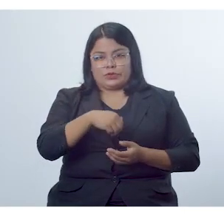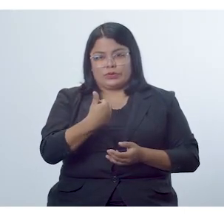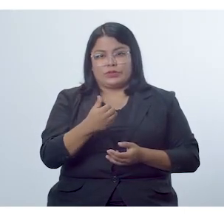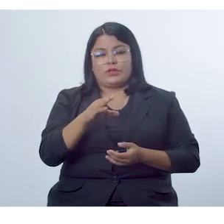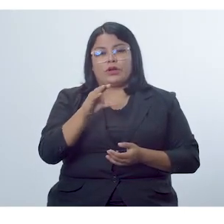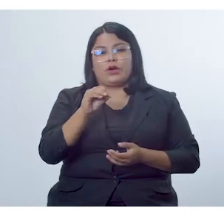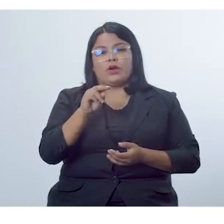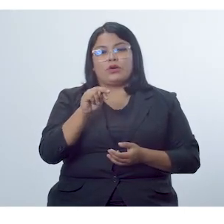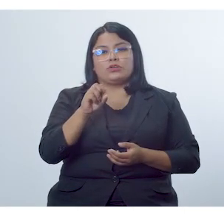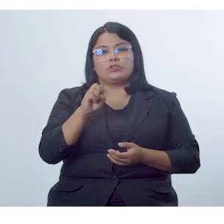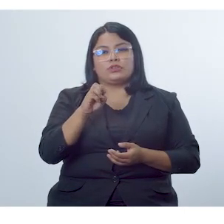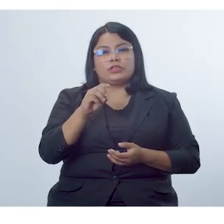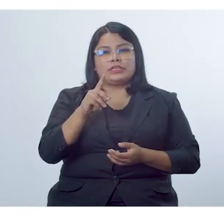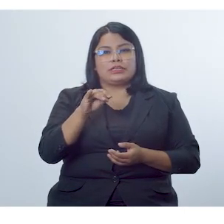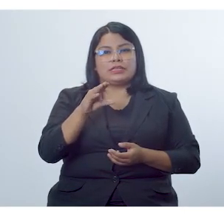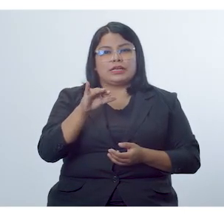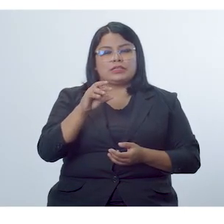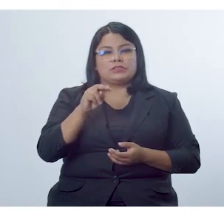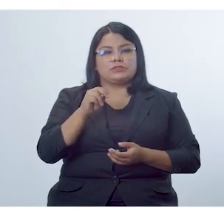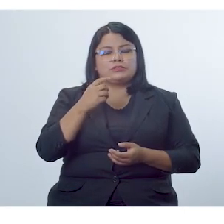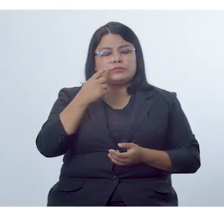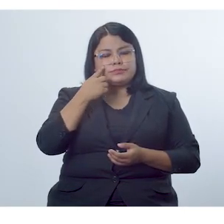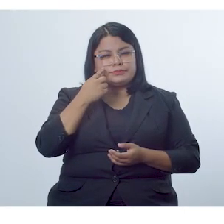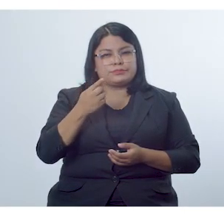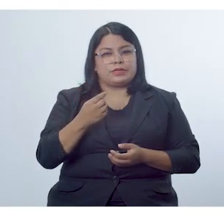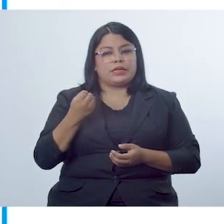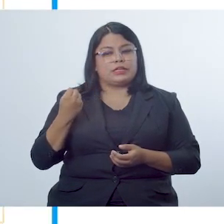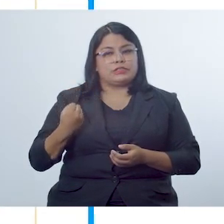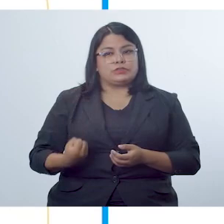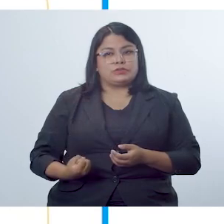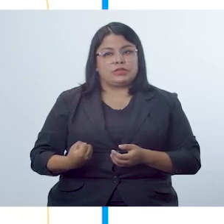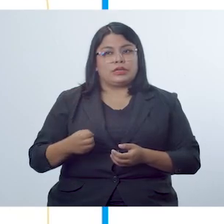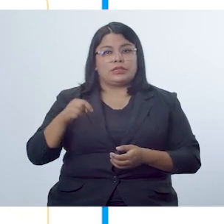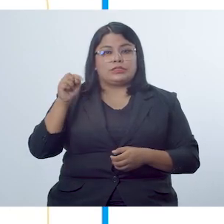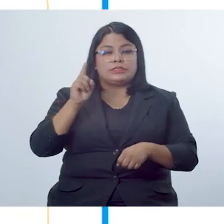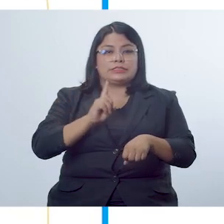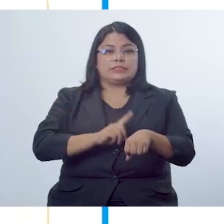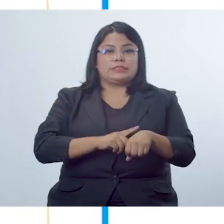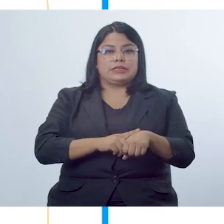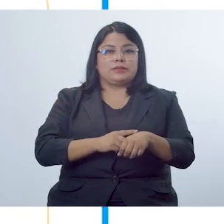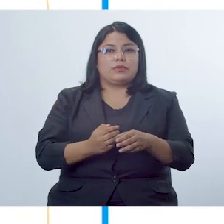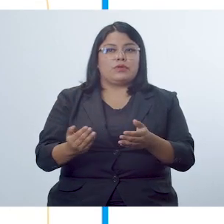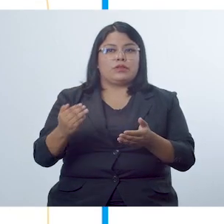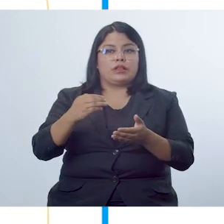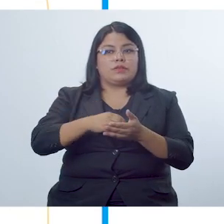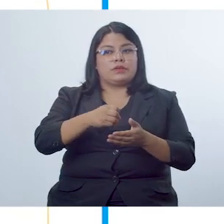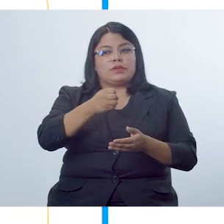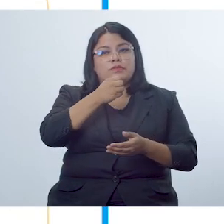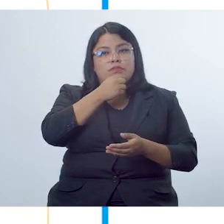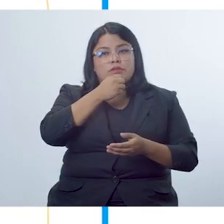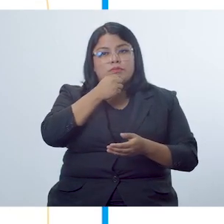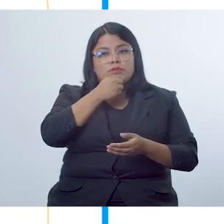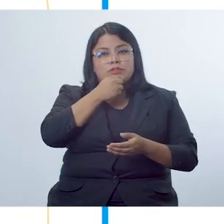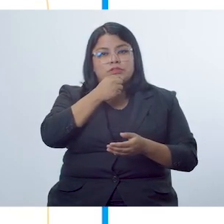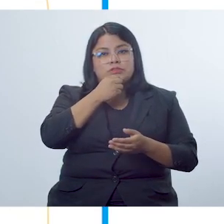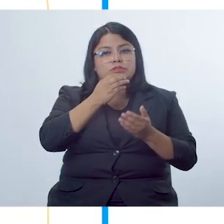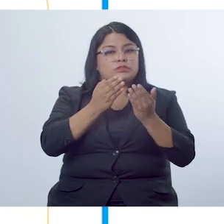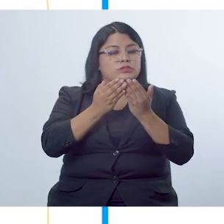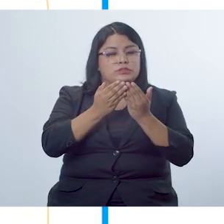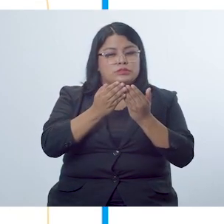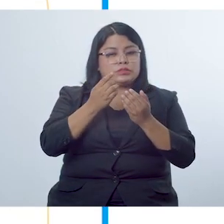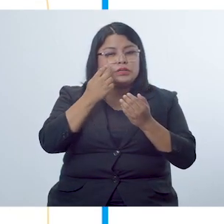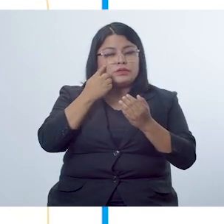Consolidación. Como hemos podido ver, el estudiantado hasta este momento ha retomado información del